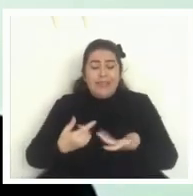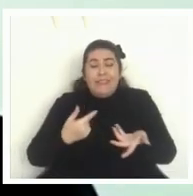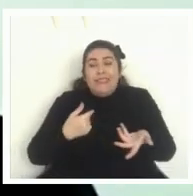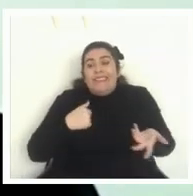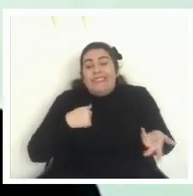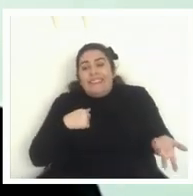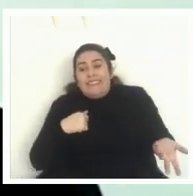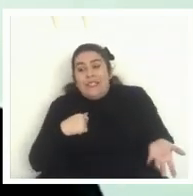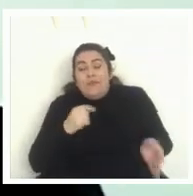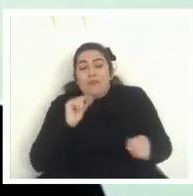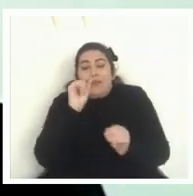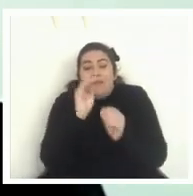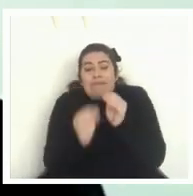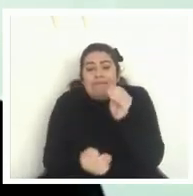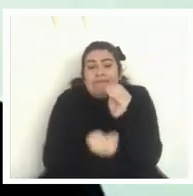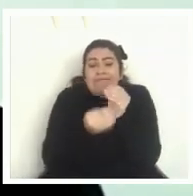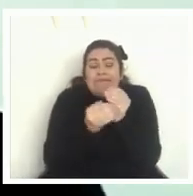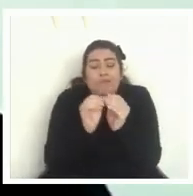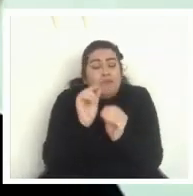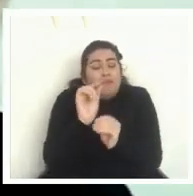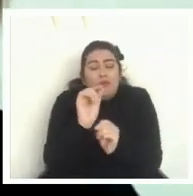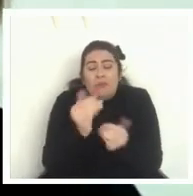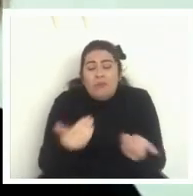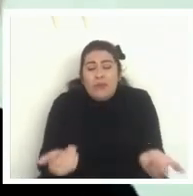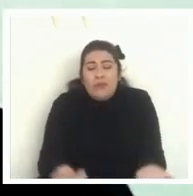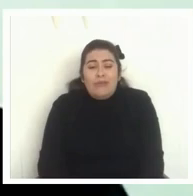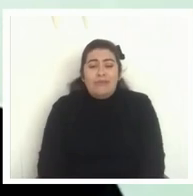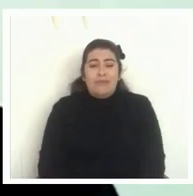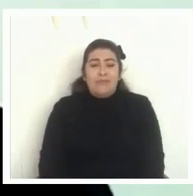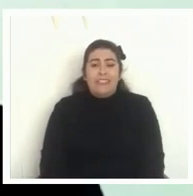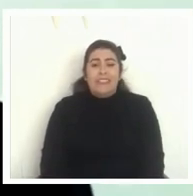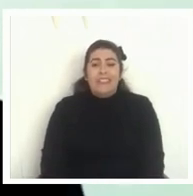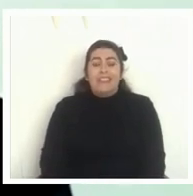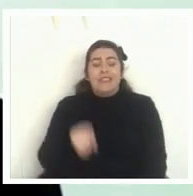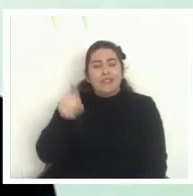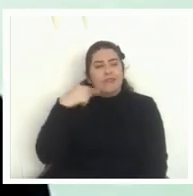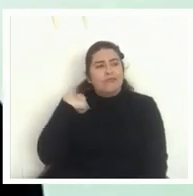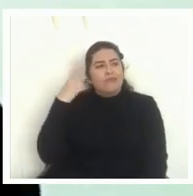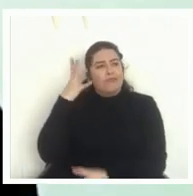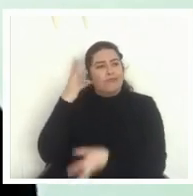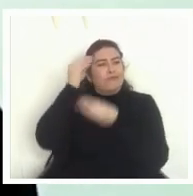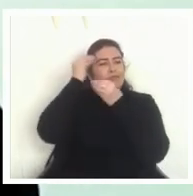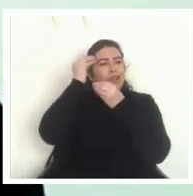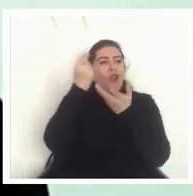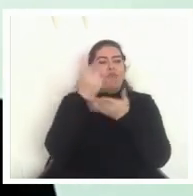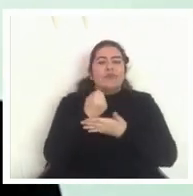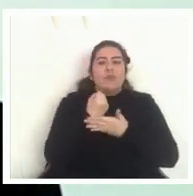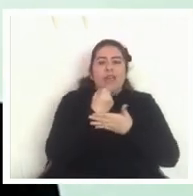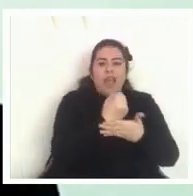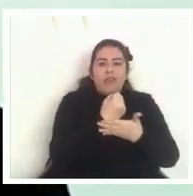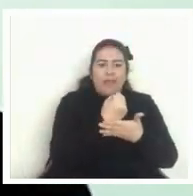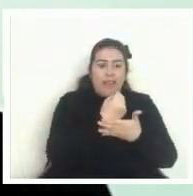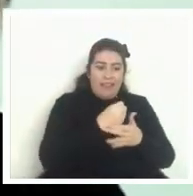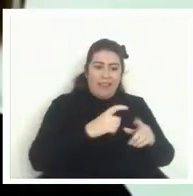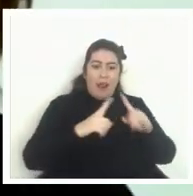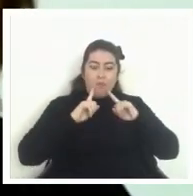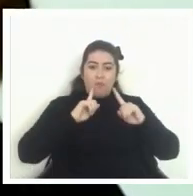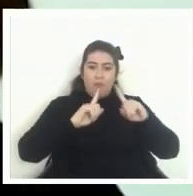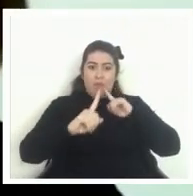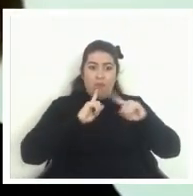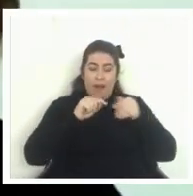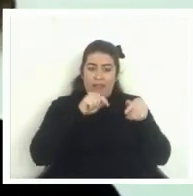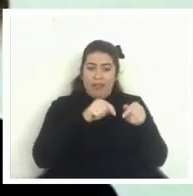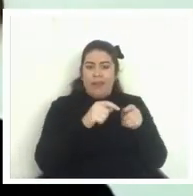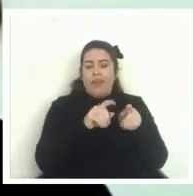agregar excepto que saco conclusiones cómo se puede ayudar desde las pruebas que pueden tener estas pruebas de